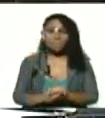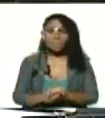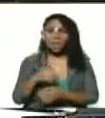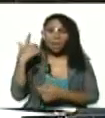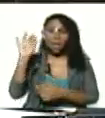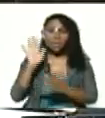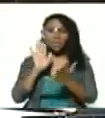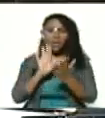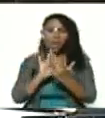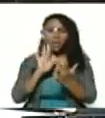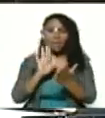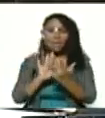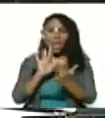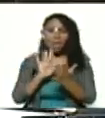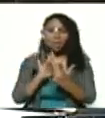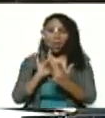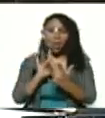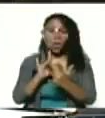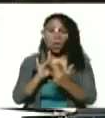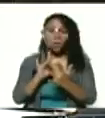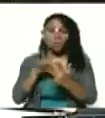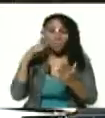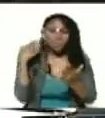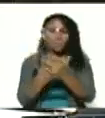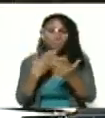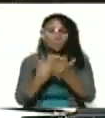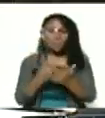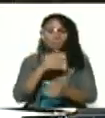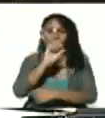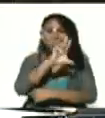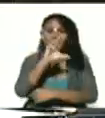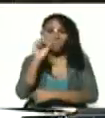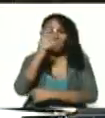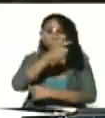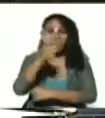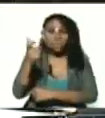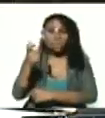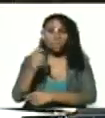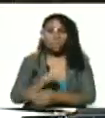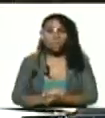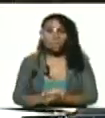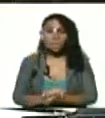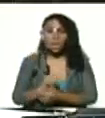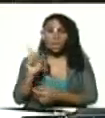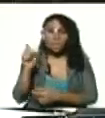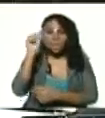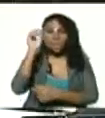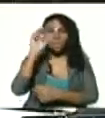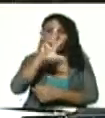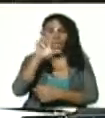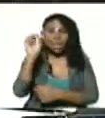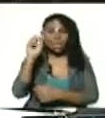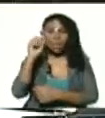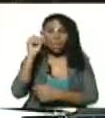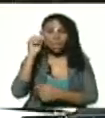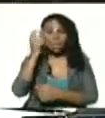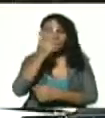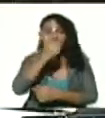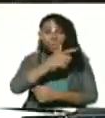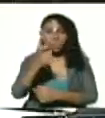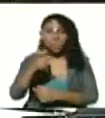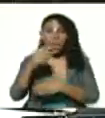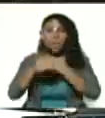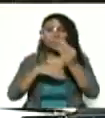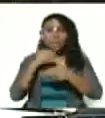contacto comprobado con 30 personas esas 30 personas se le hicieron las pruebas